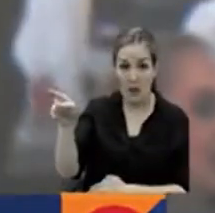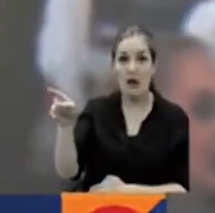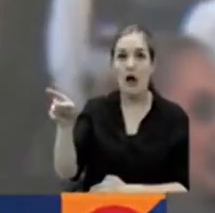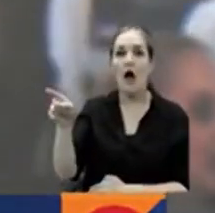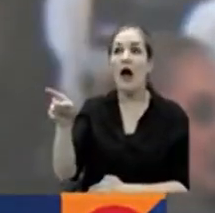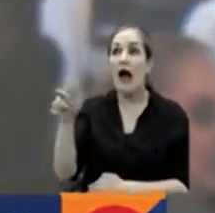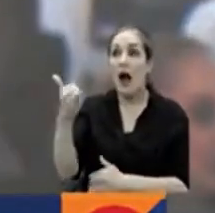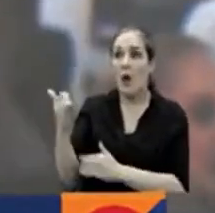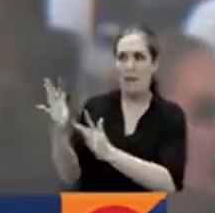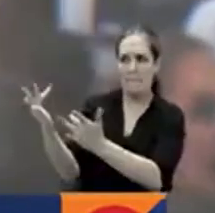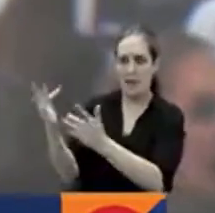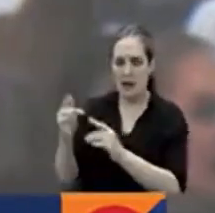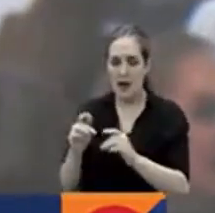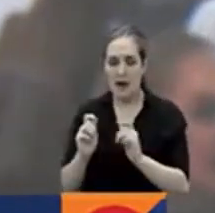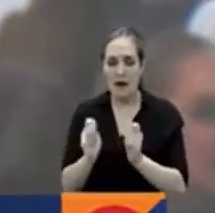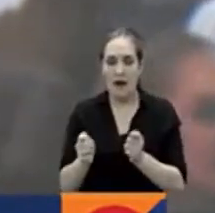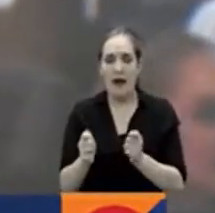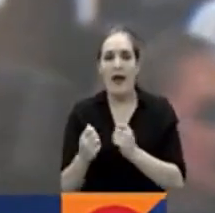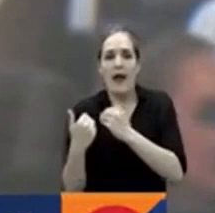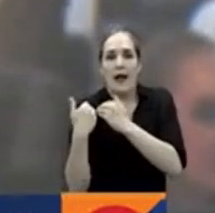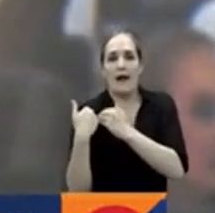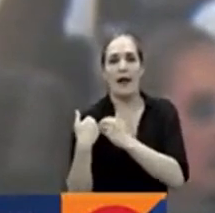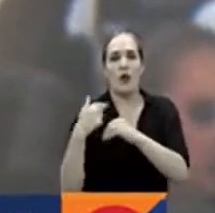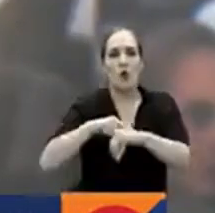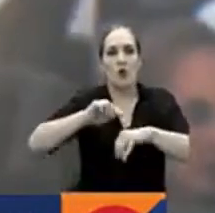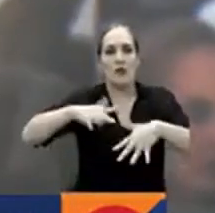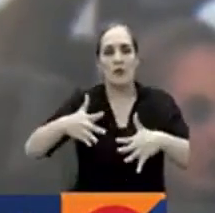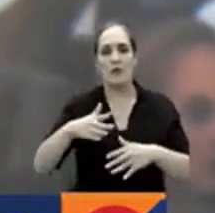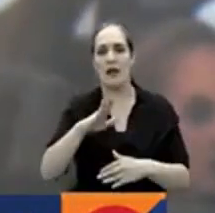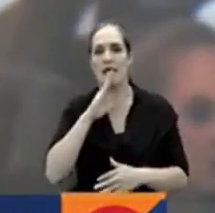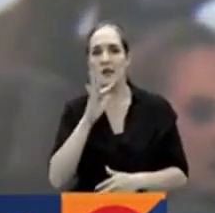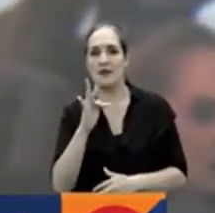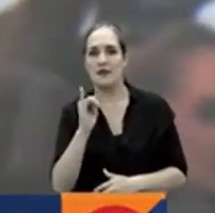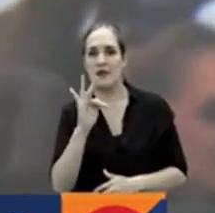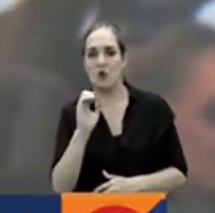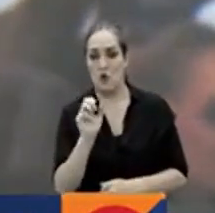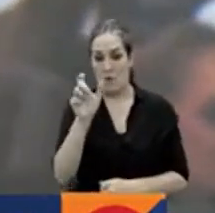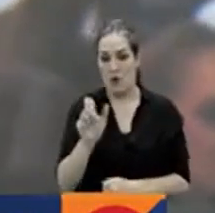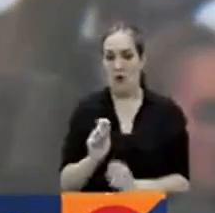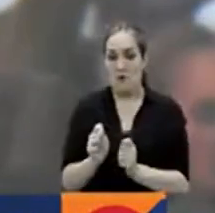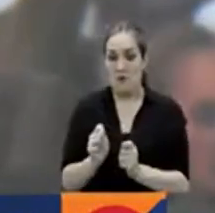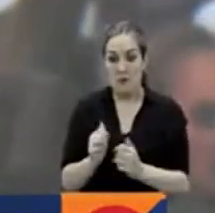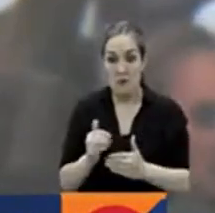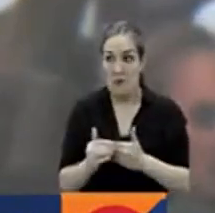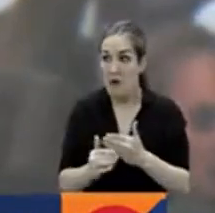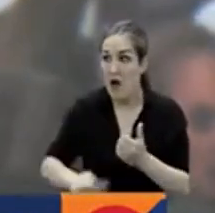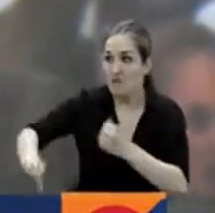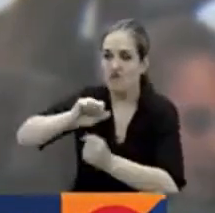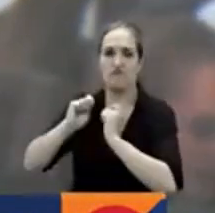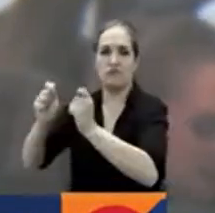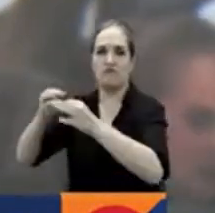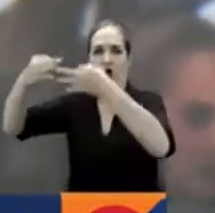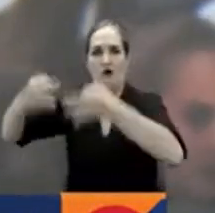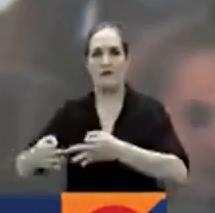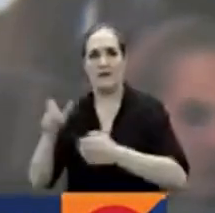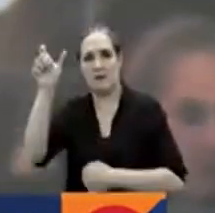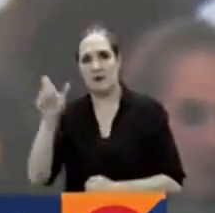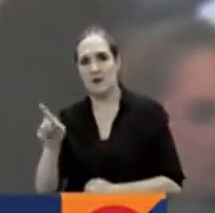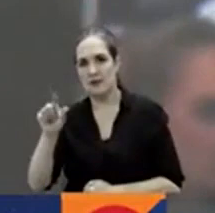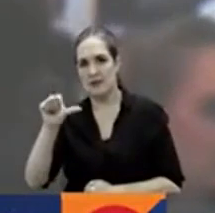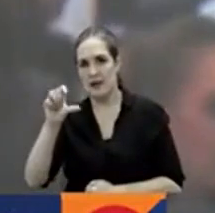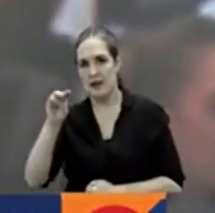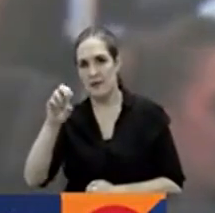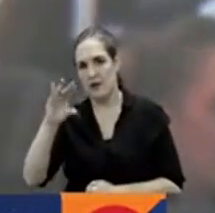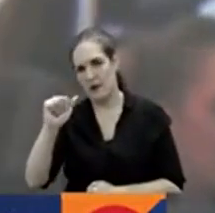el general Tito Castellanos, quien es el jefe del Servicio Nacional de Policía. Nosotros seguiremos al tanto de esta noticia en nuestra emisión